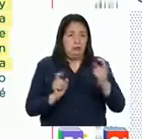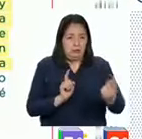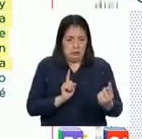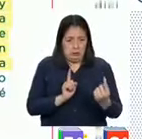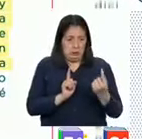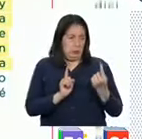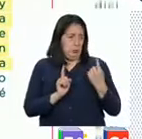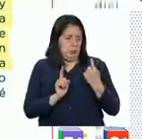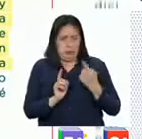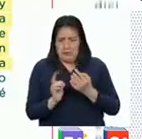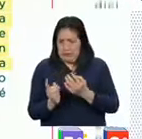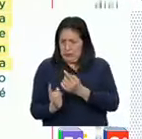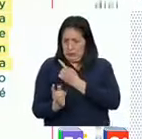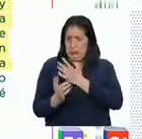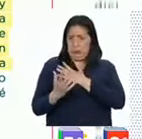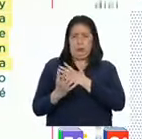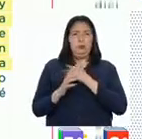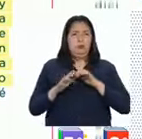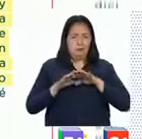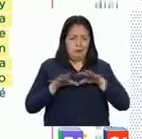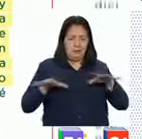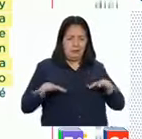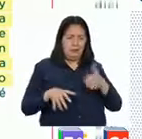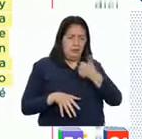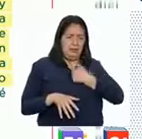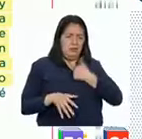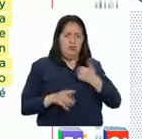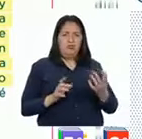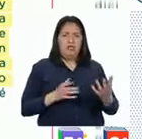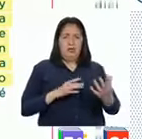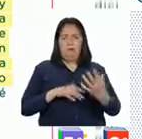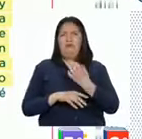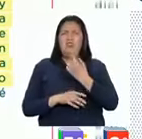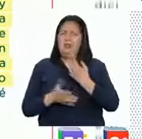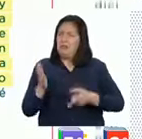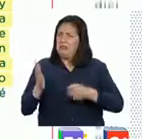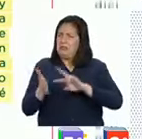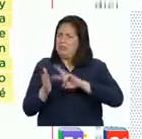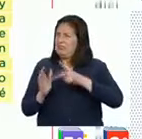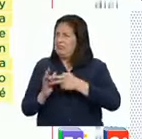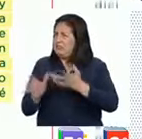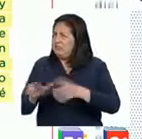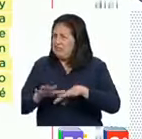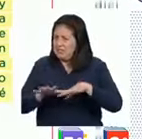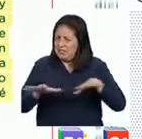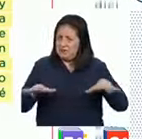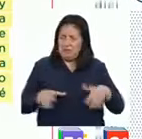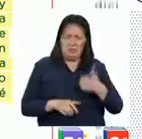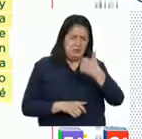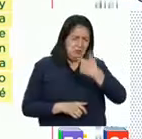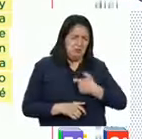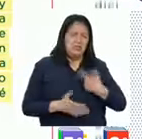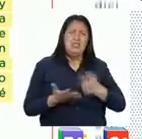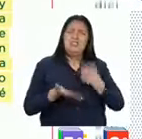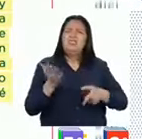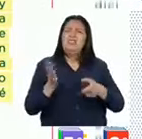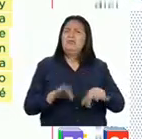a ti e invadieron tu espacio personal. Pero, ¿qué es el espacio personal y qué importancia tiene?